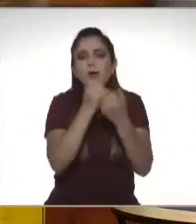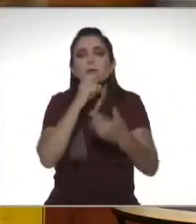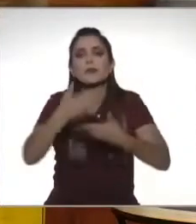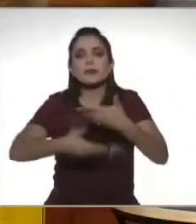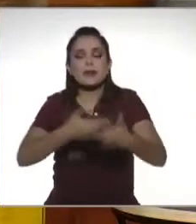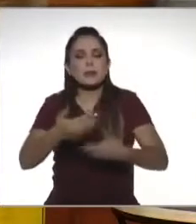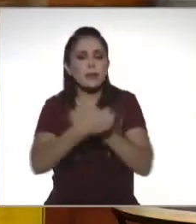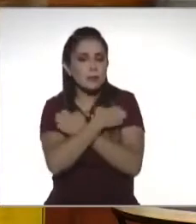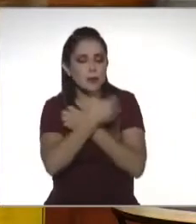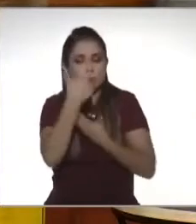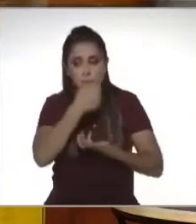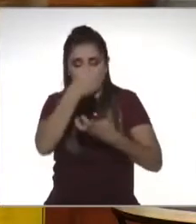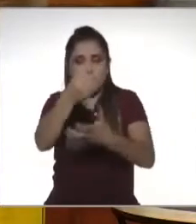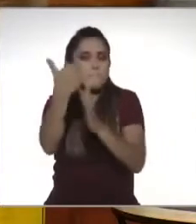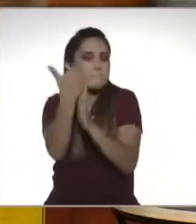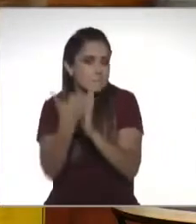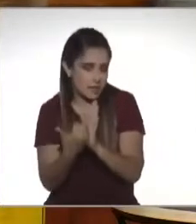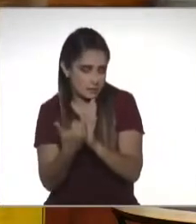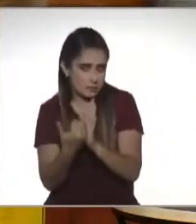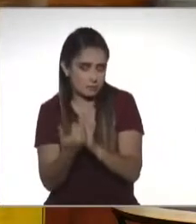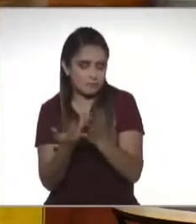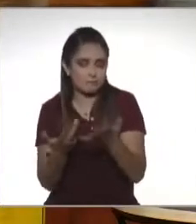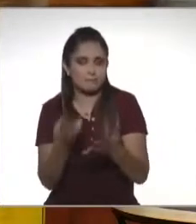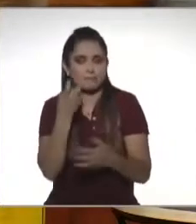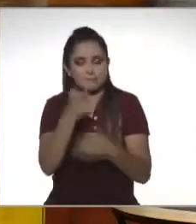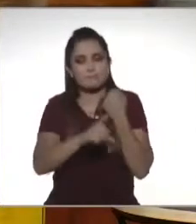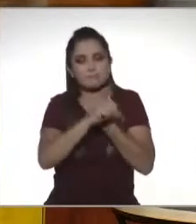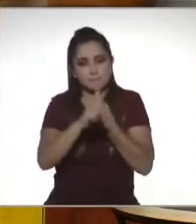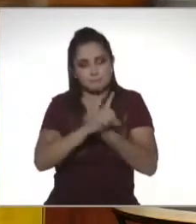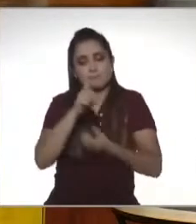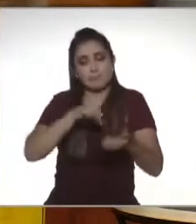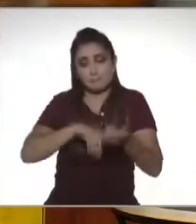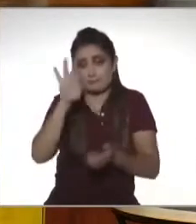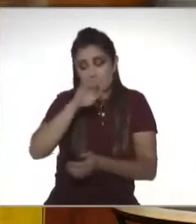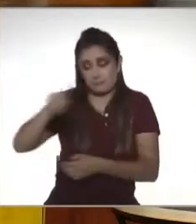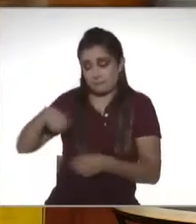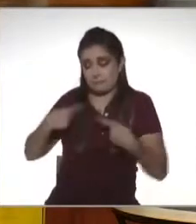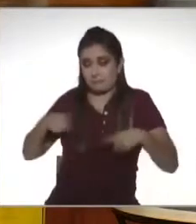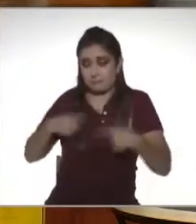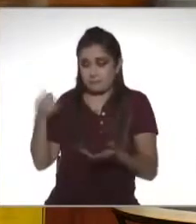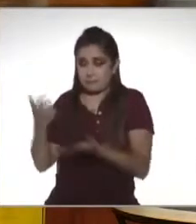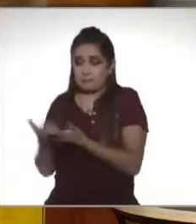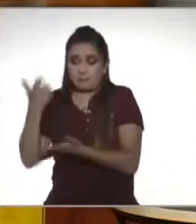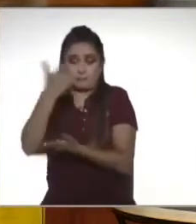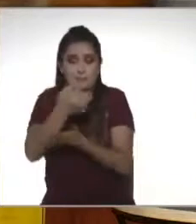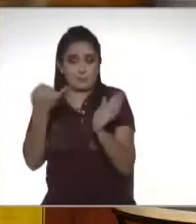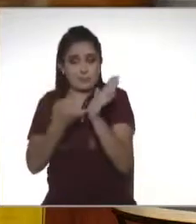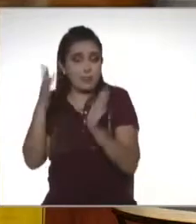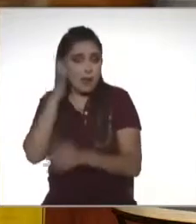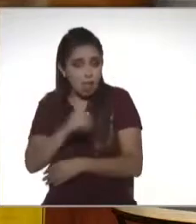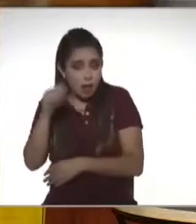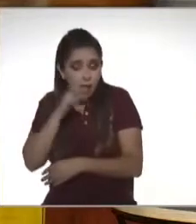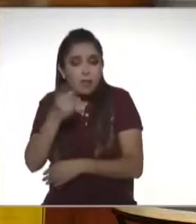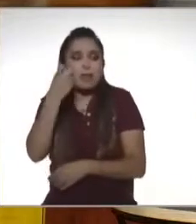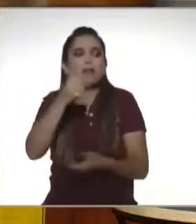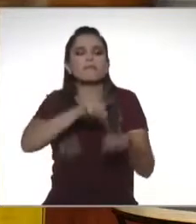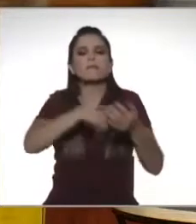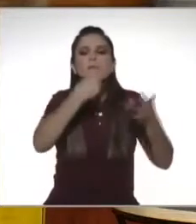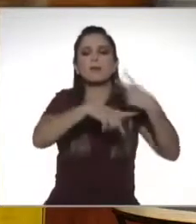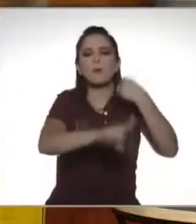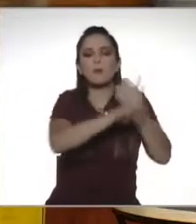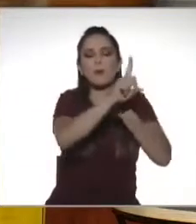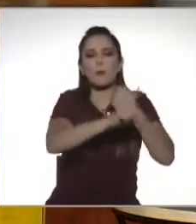Entonces, México se perjudica cuando los mexicanos no pagamos nuestras contribuciones. ¿Y ustedes